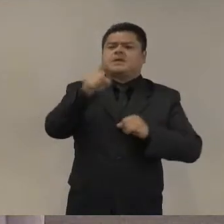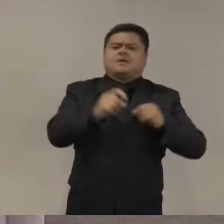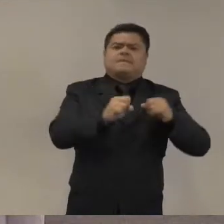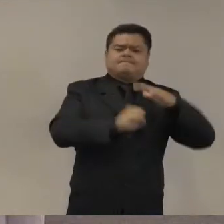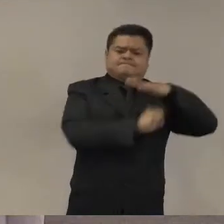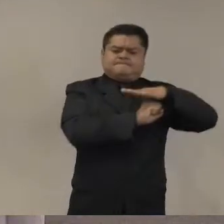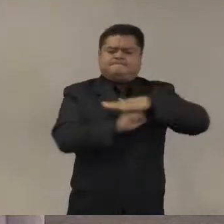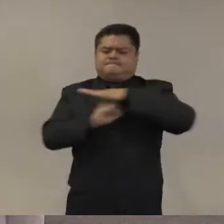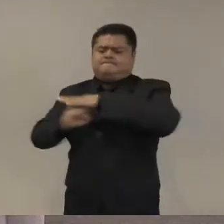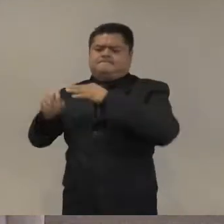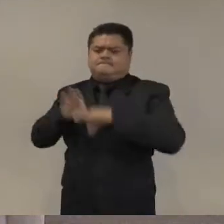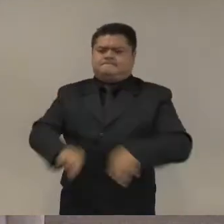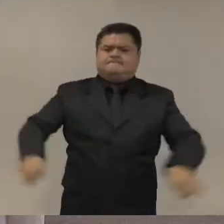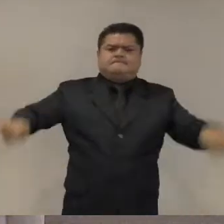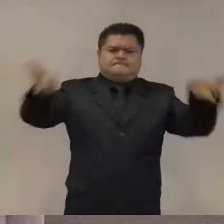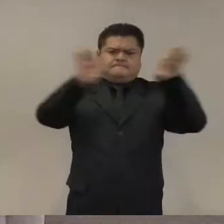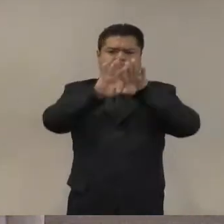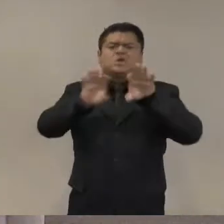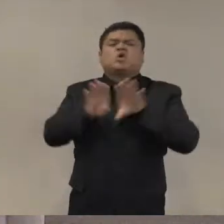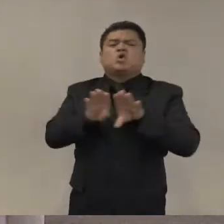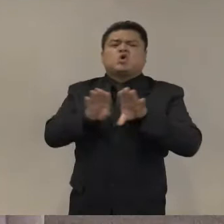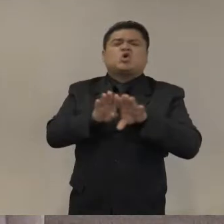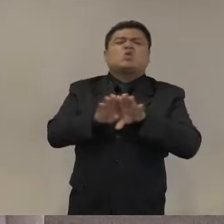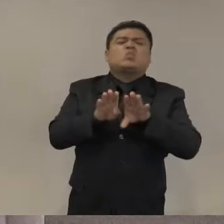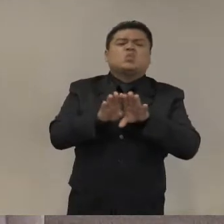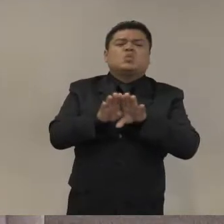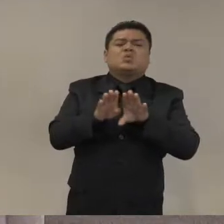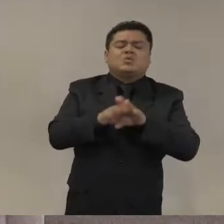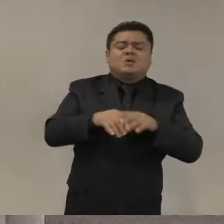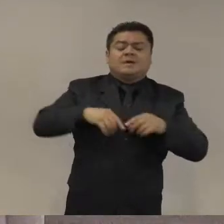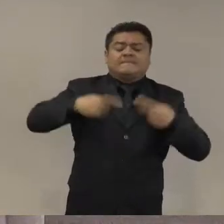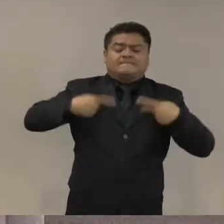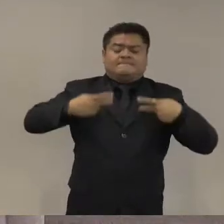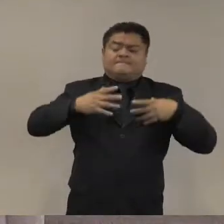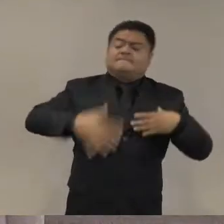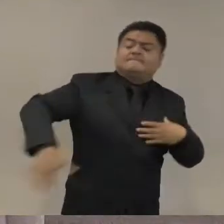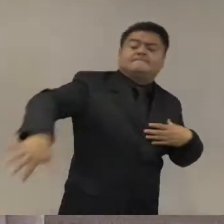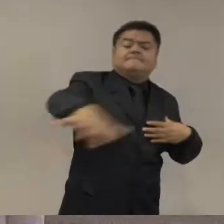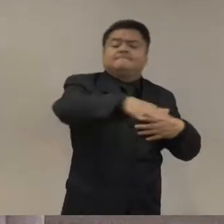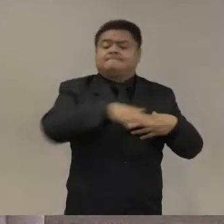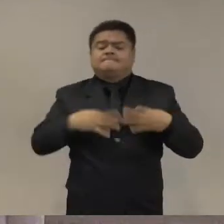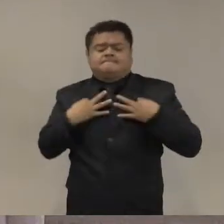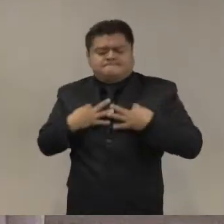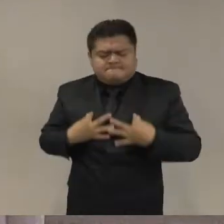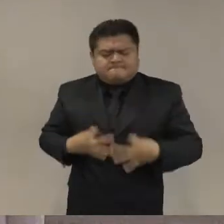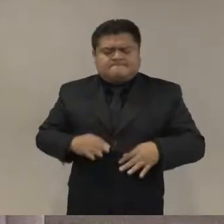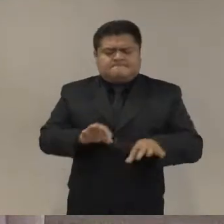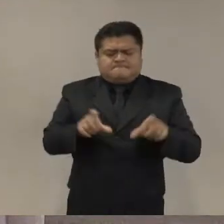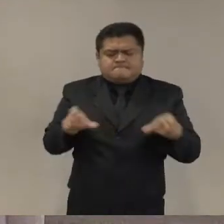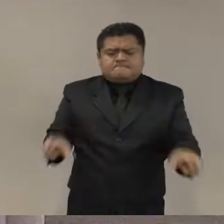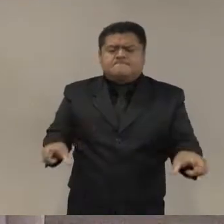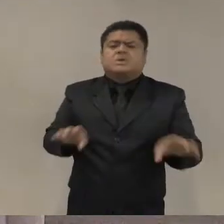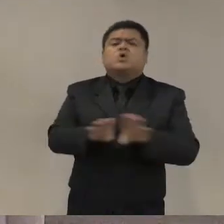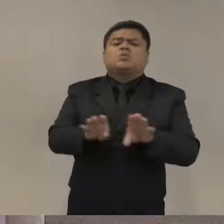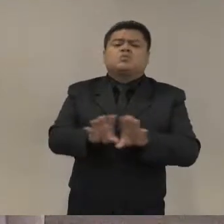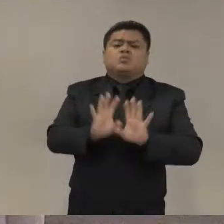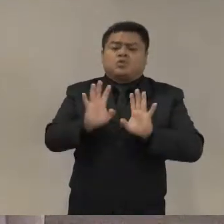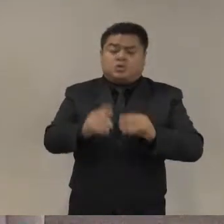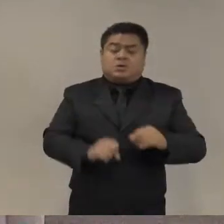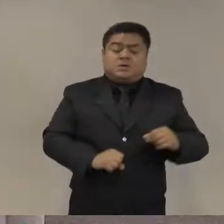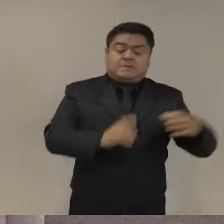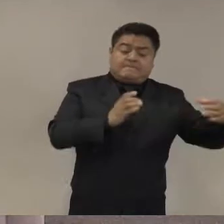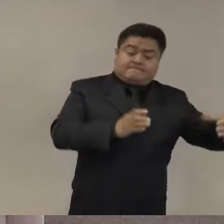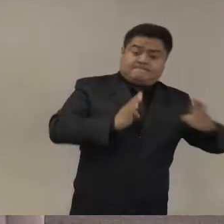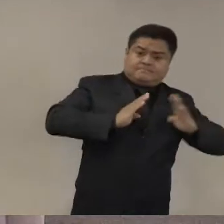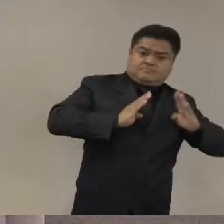no esté enfocada nada más en los militares entonces el primer elemento que mencioné y es muy claro son mandos civiles las políticas